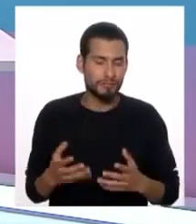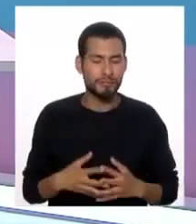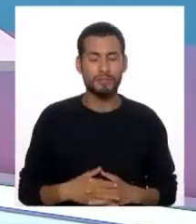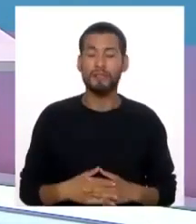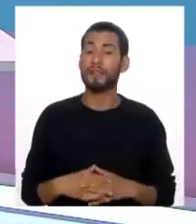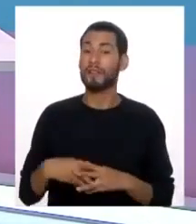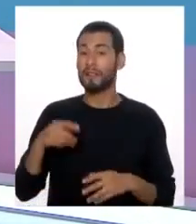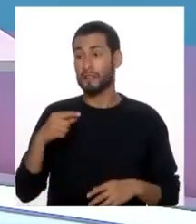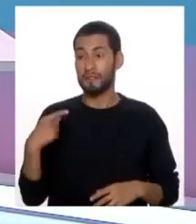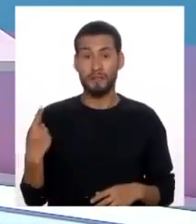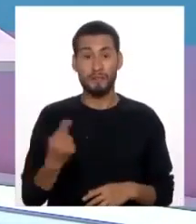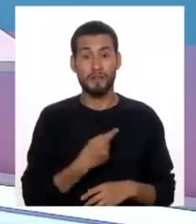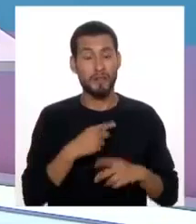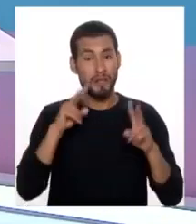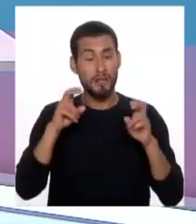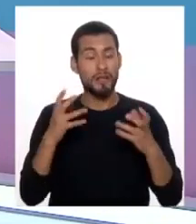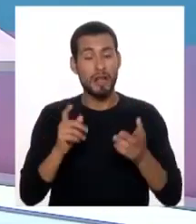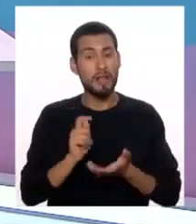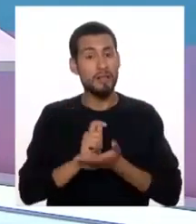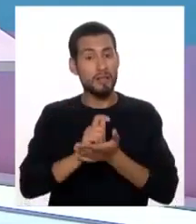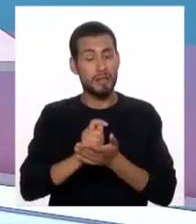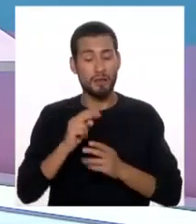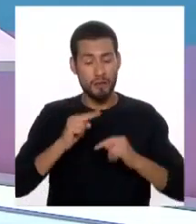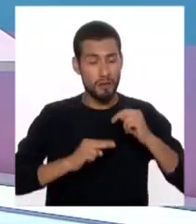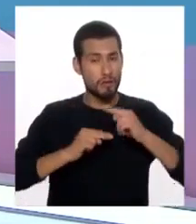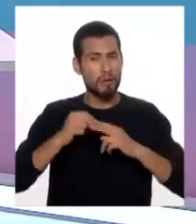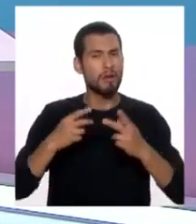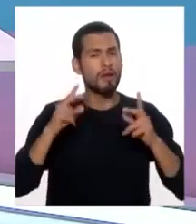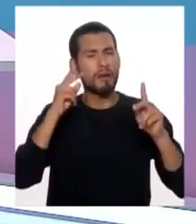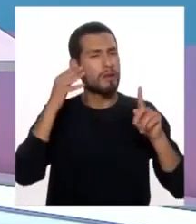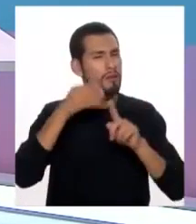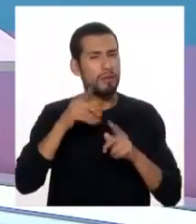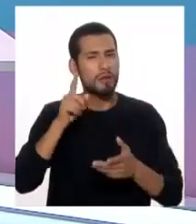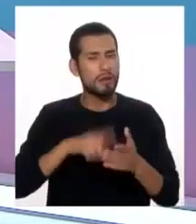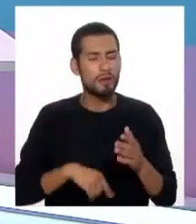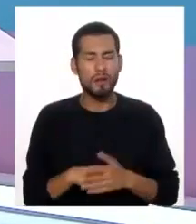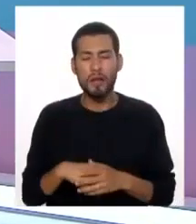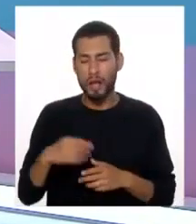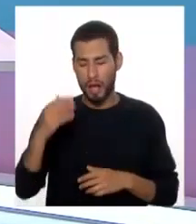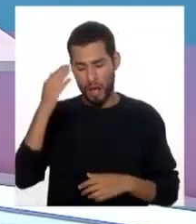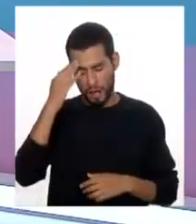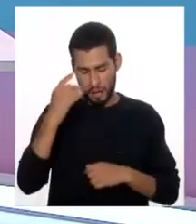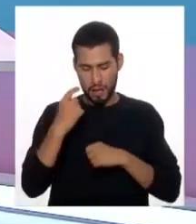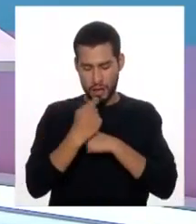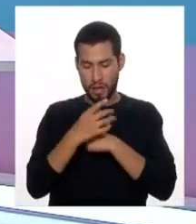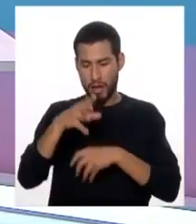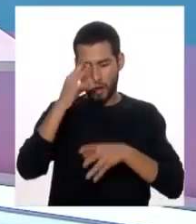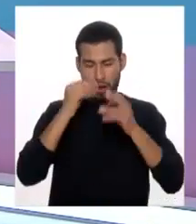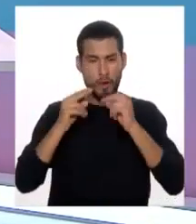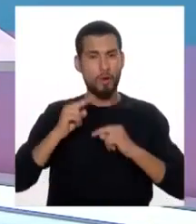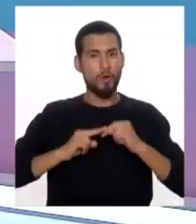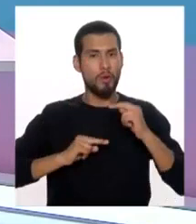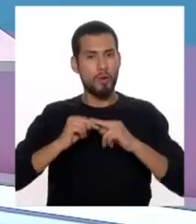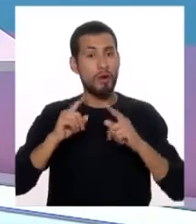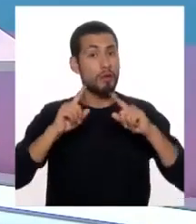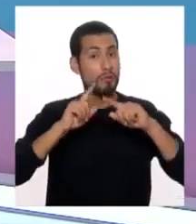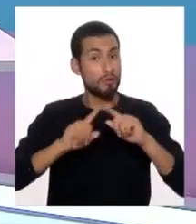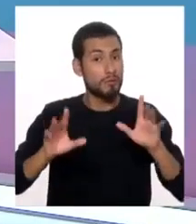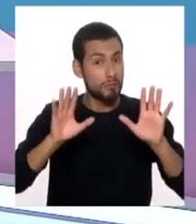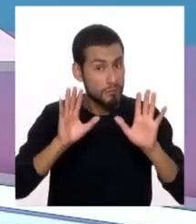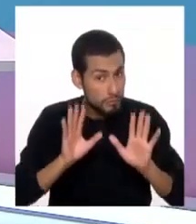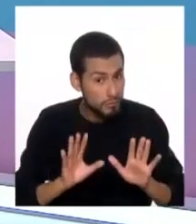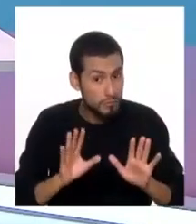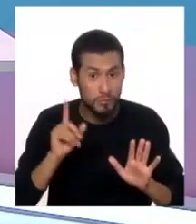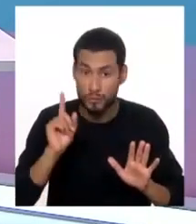Entonces cuando nosotros hablamos de la terapia y nutrición, básicamente se centra en la educación en nutrición, pero esta